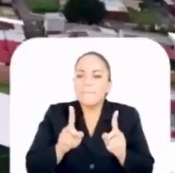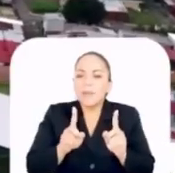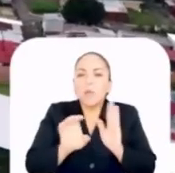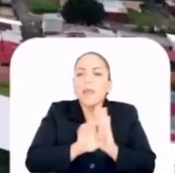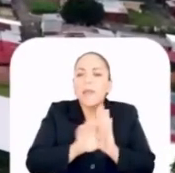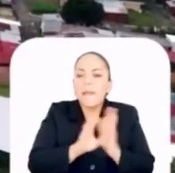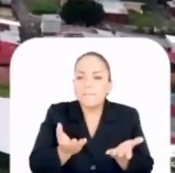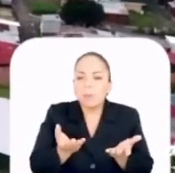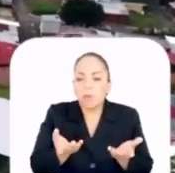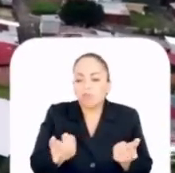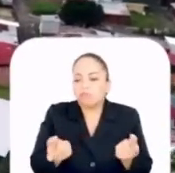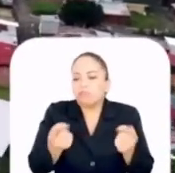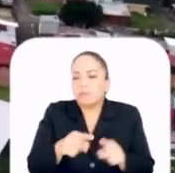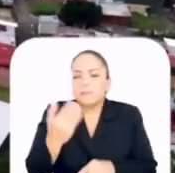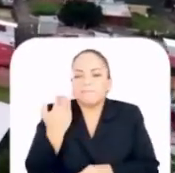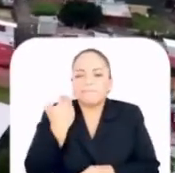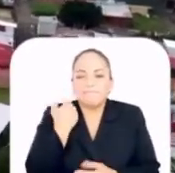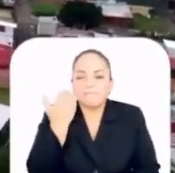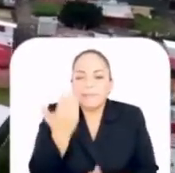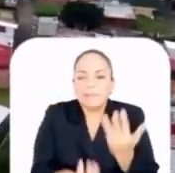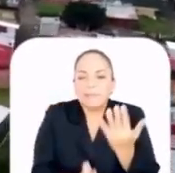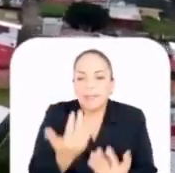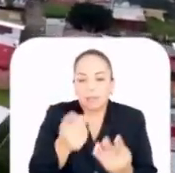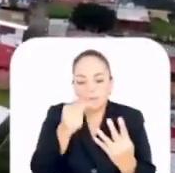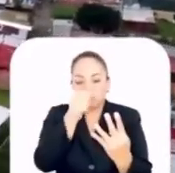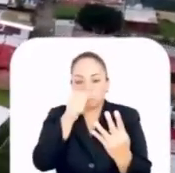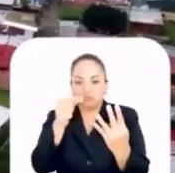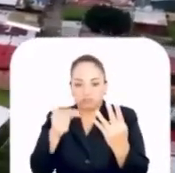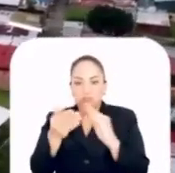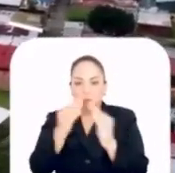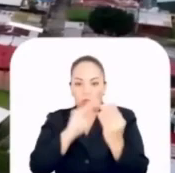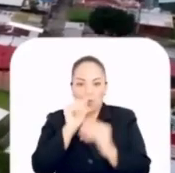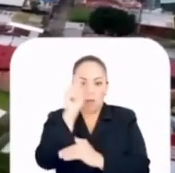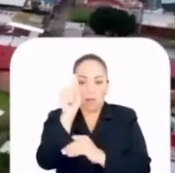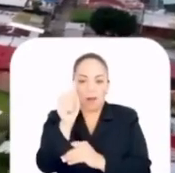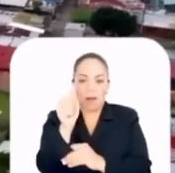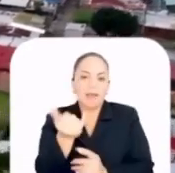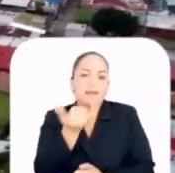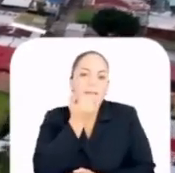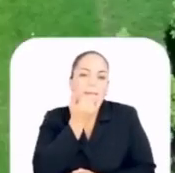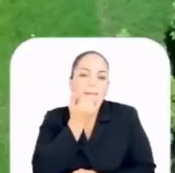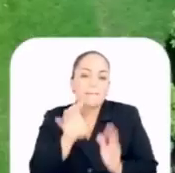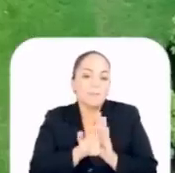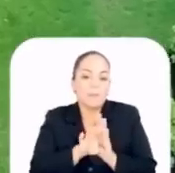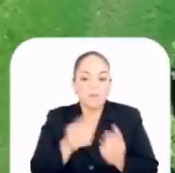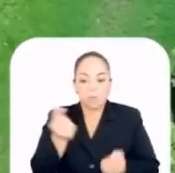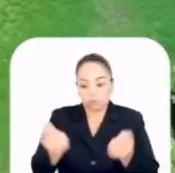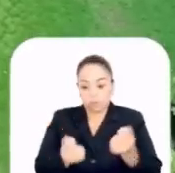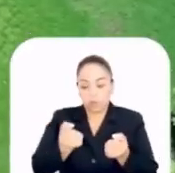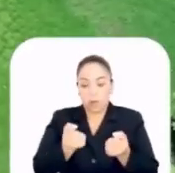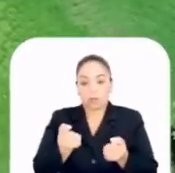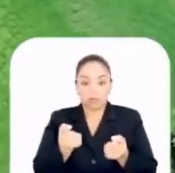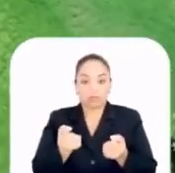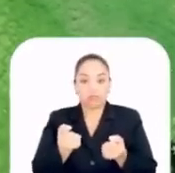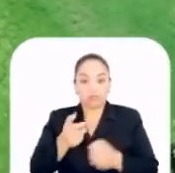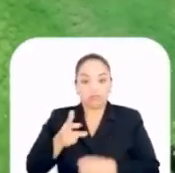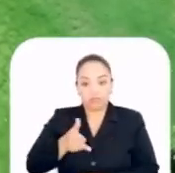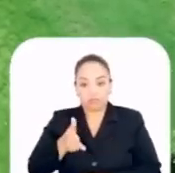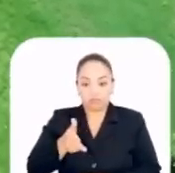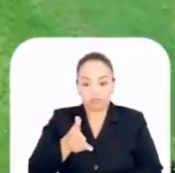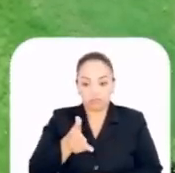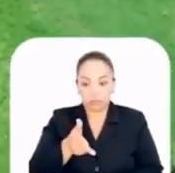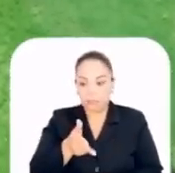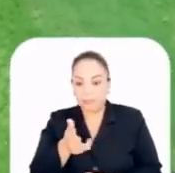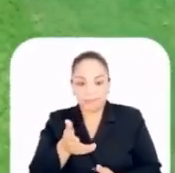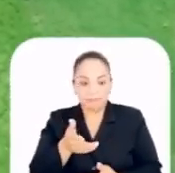¿Qué pasaría si ocurre un incendio en alguna de estas comunidades? Y cuando las unidades de bomberos intentan